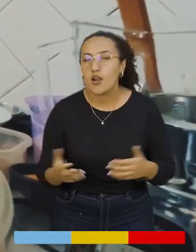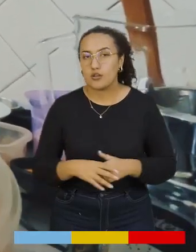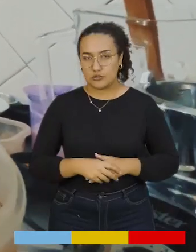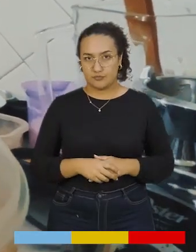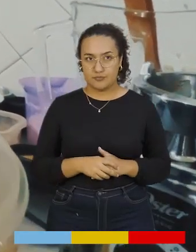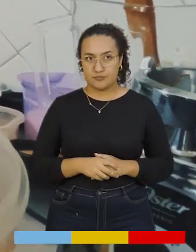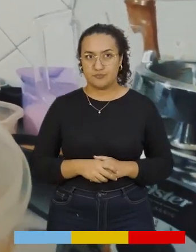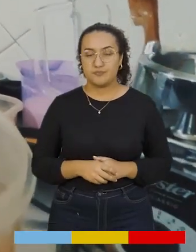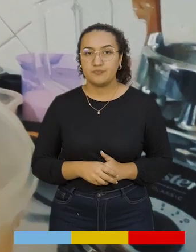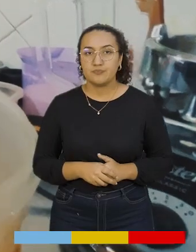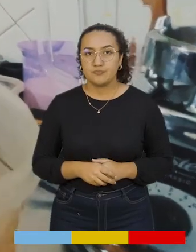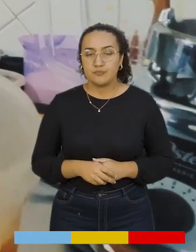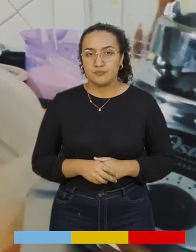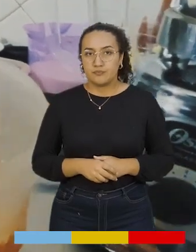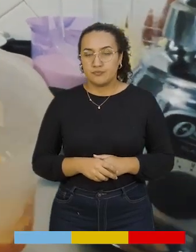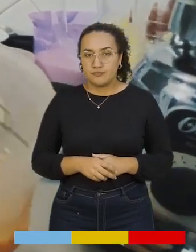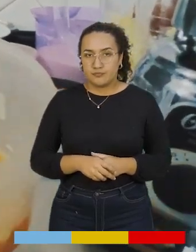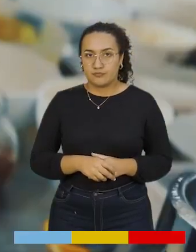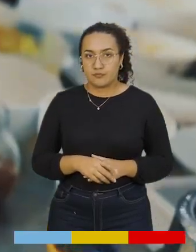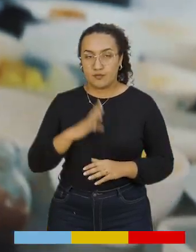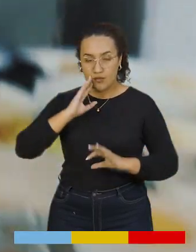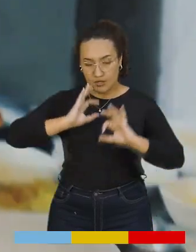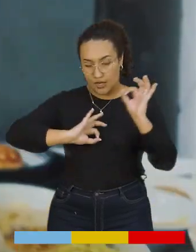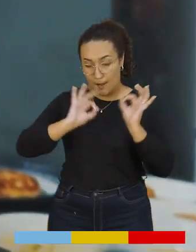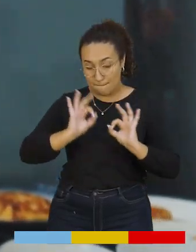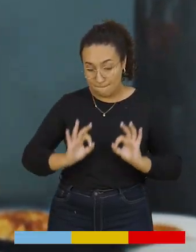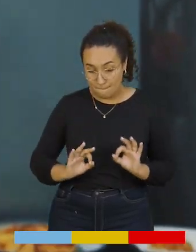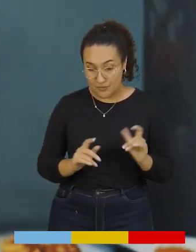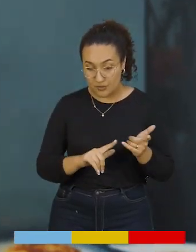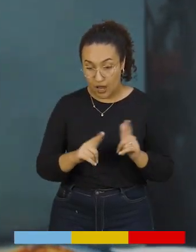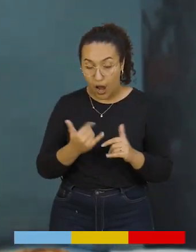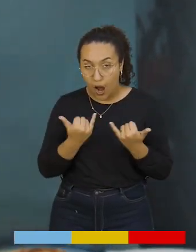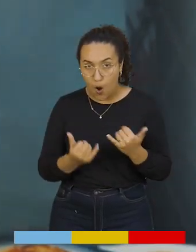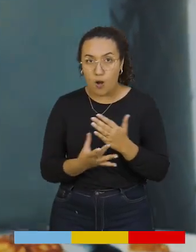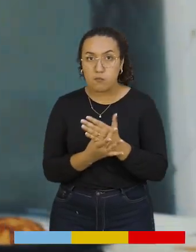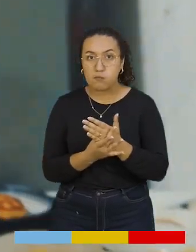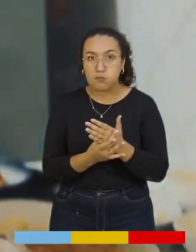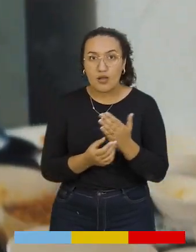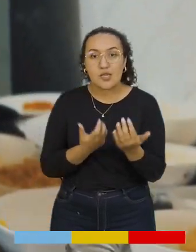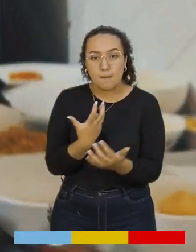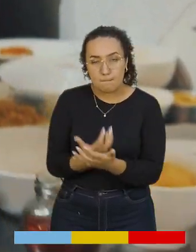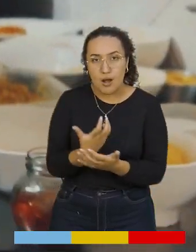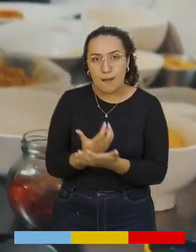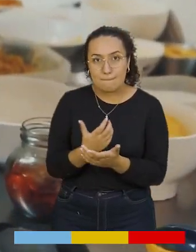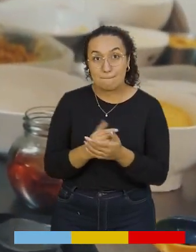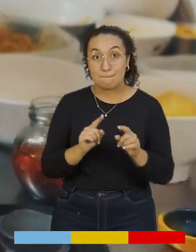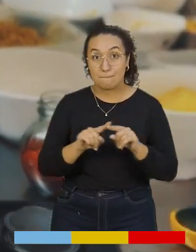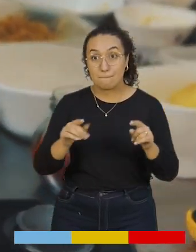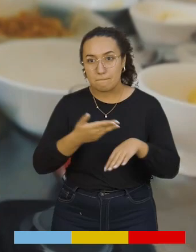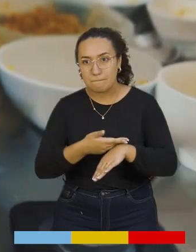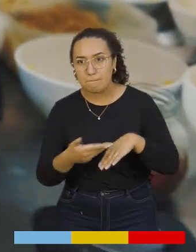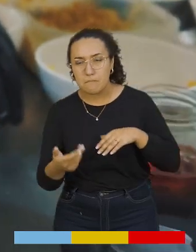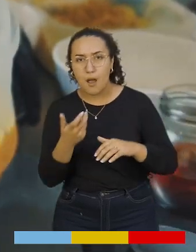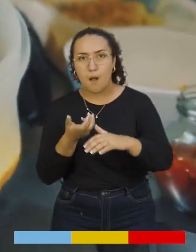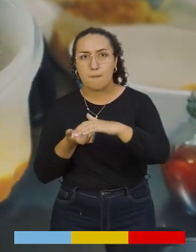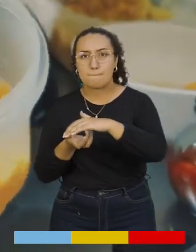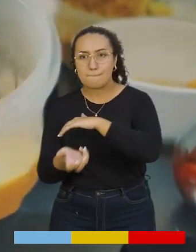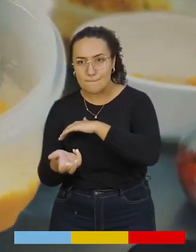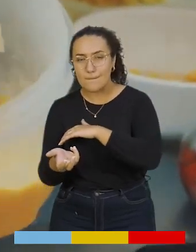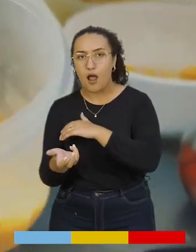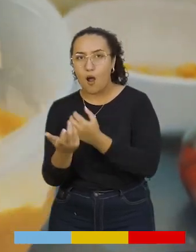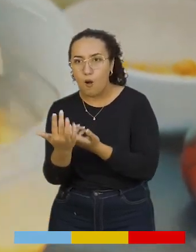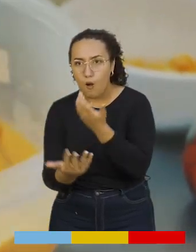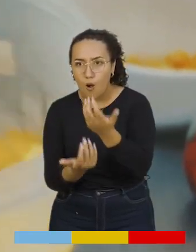¿Qué punto es el ideal para continuar con la preparación? La preparación ahora se va a ver líquida. En el horno ya va a agarrar textura